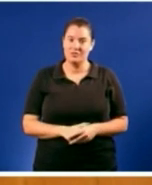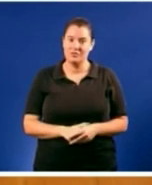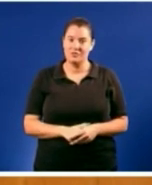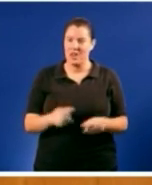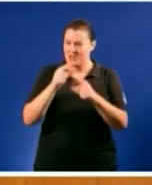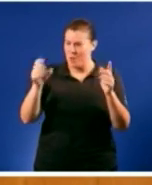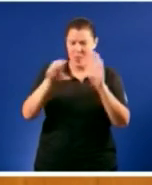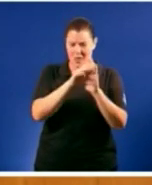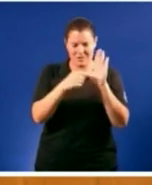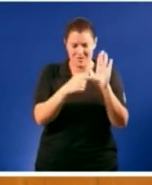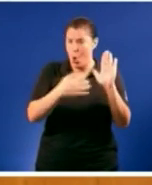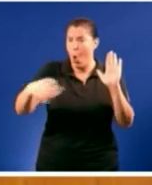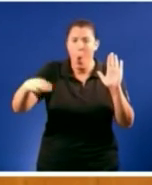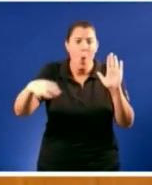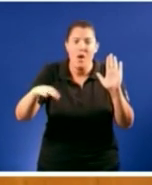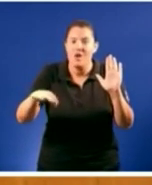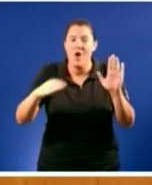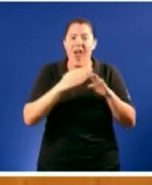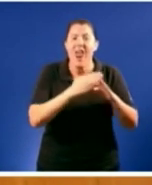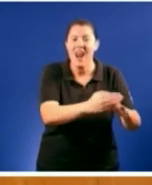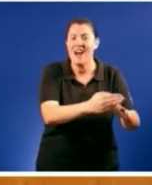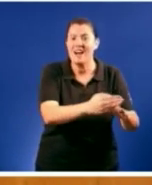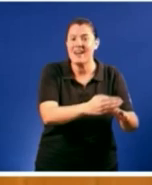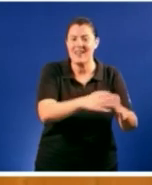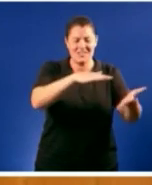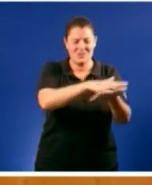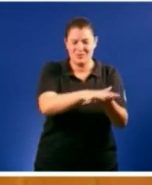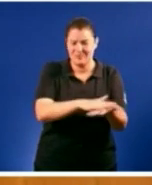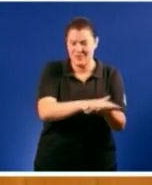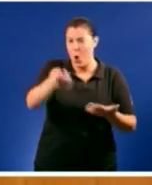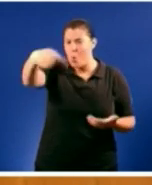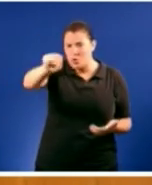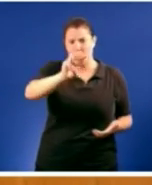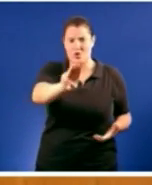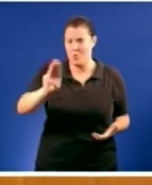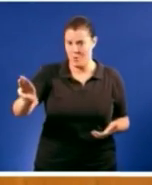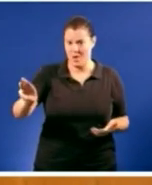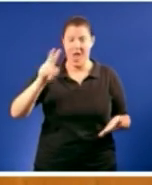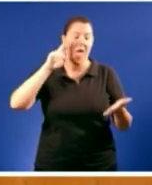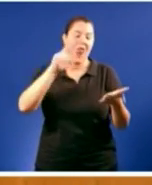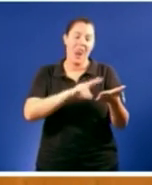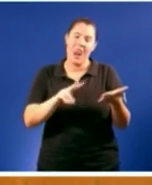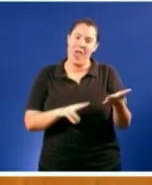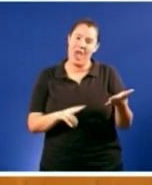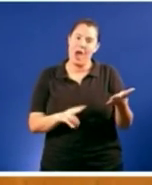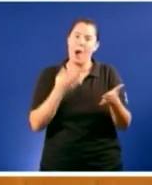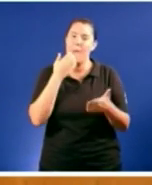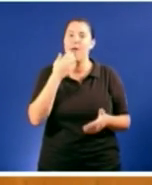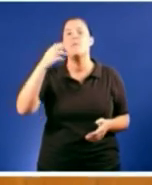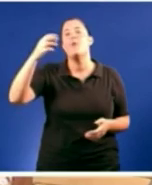que queda da Constitución. Mire, o resto cargaron a vostedes. Lea a Pérez Rollo,